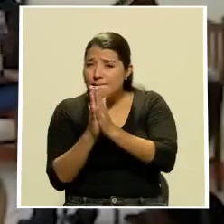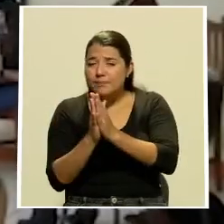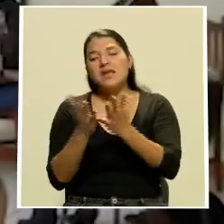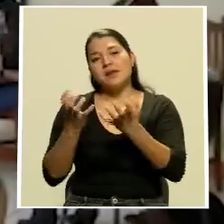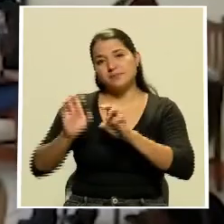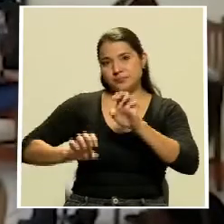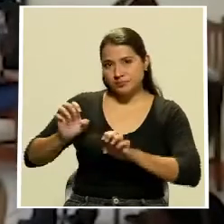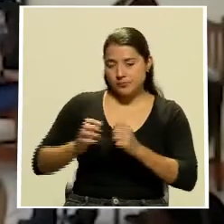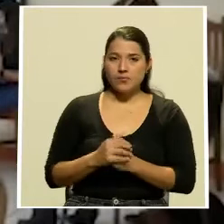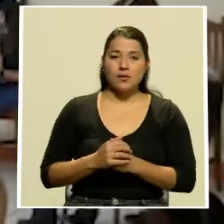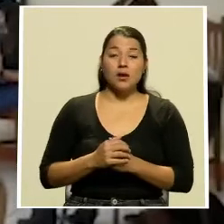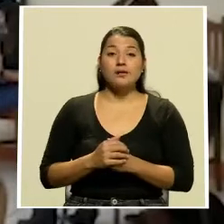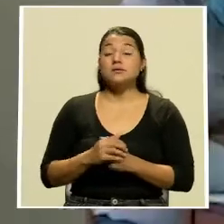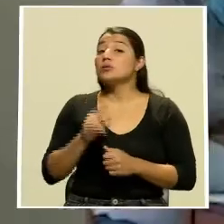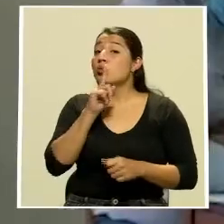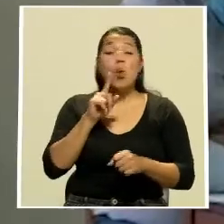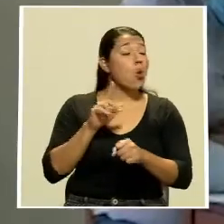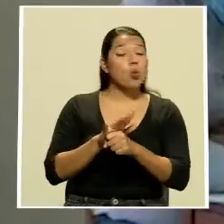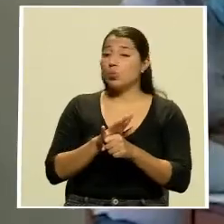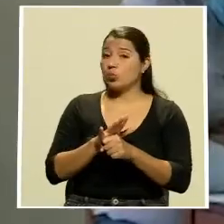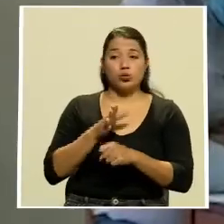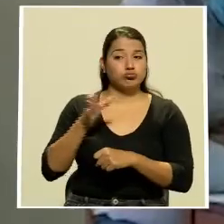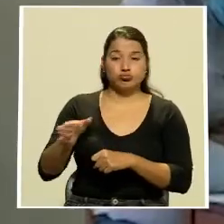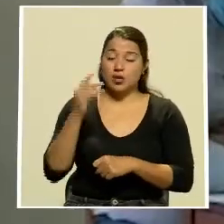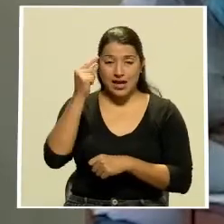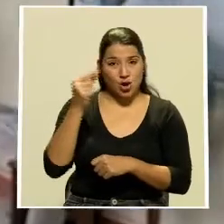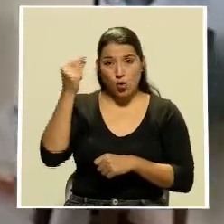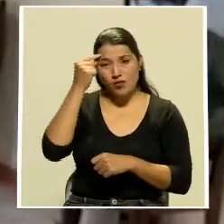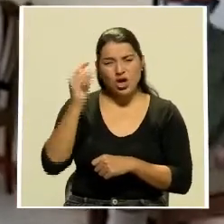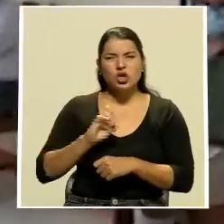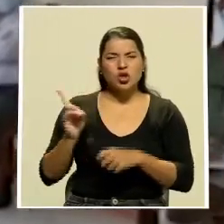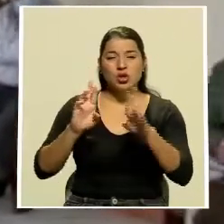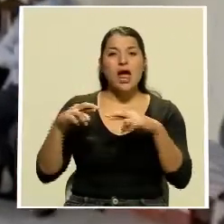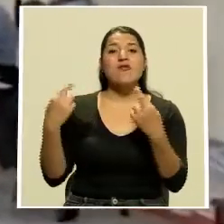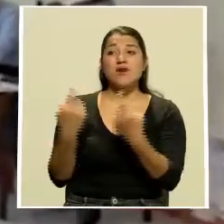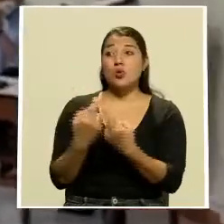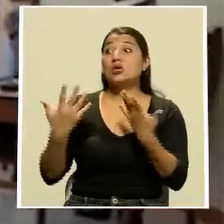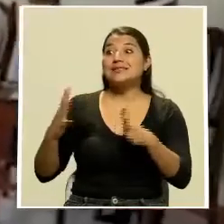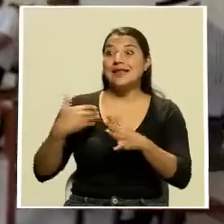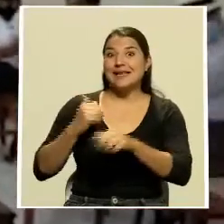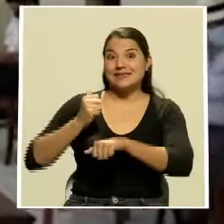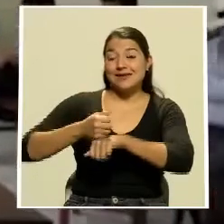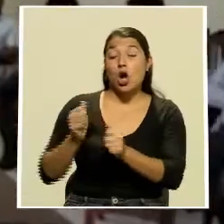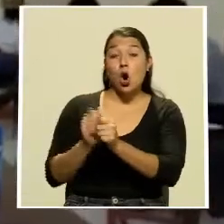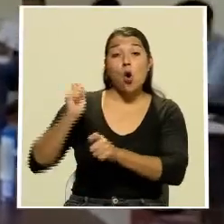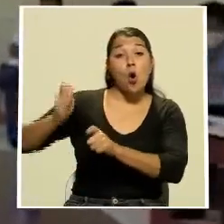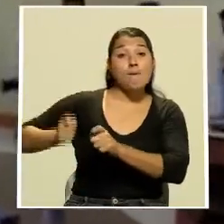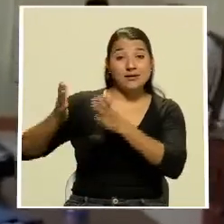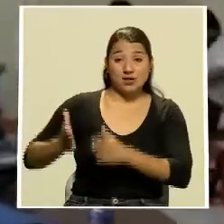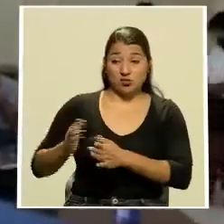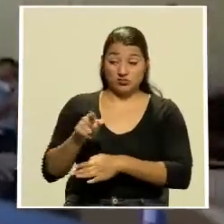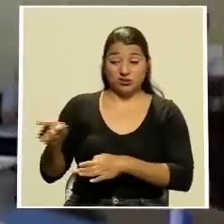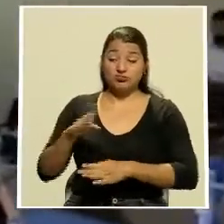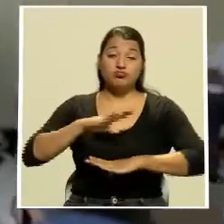El incumplimiento de asistencia por parte del gobierno a la reunión pactada con los pescadores generó disconformidad, pues la misma